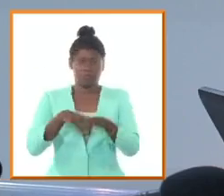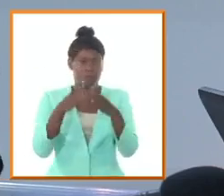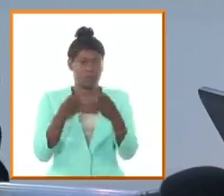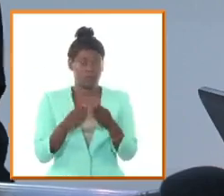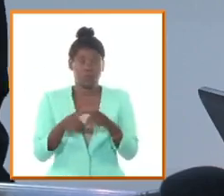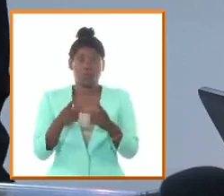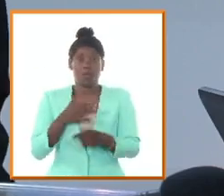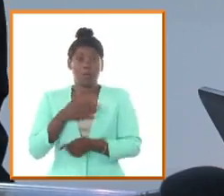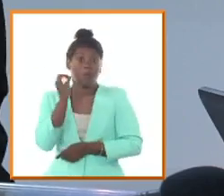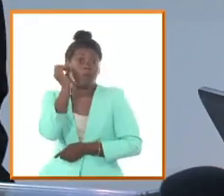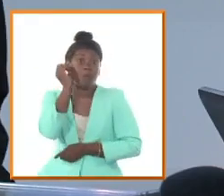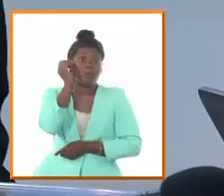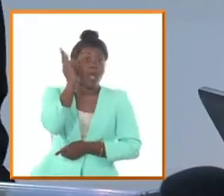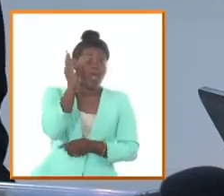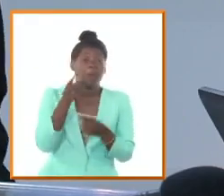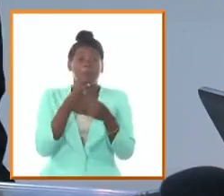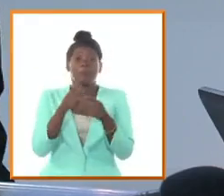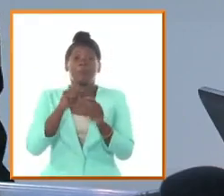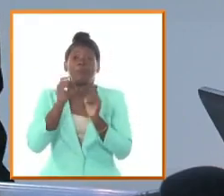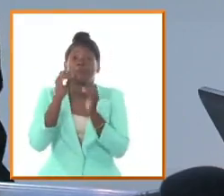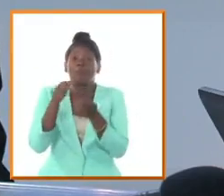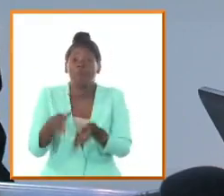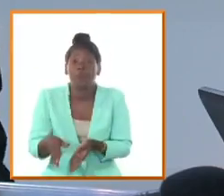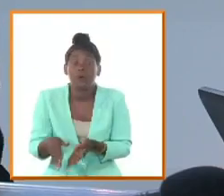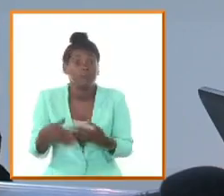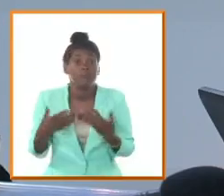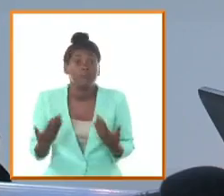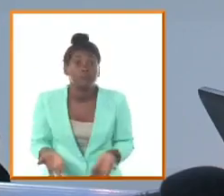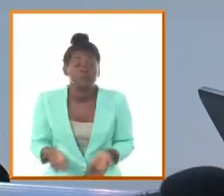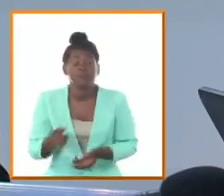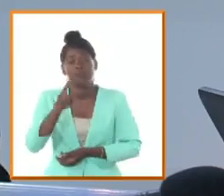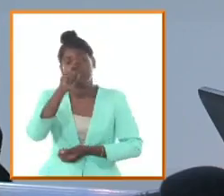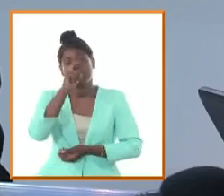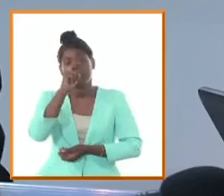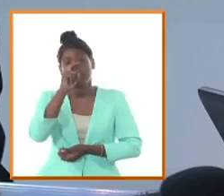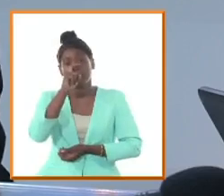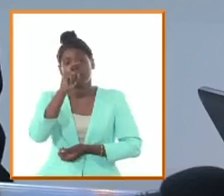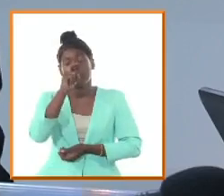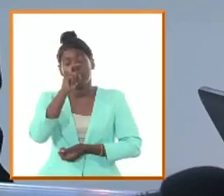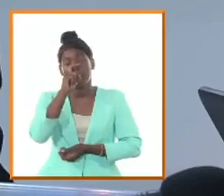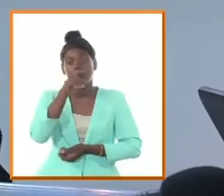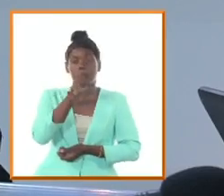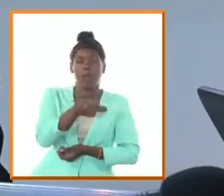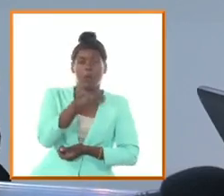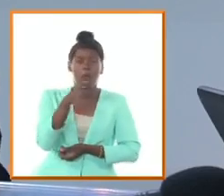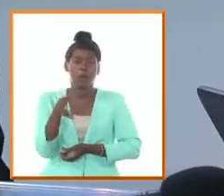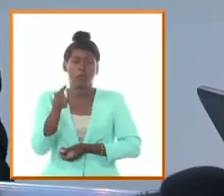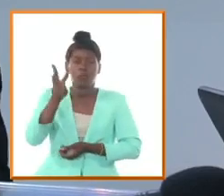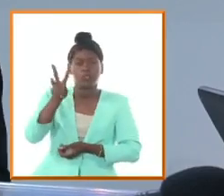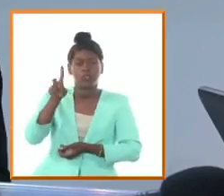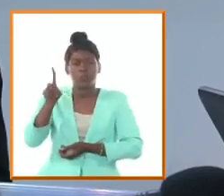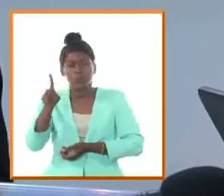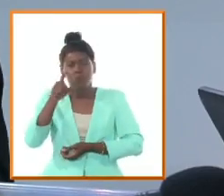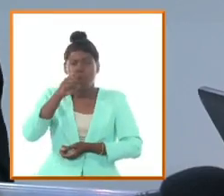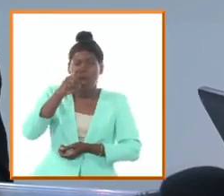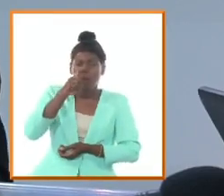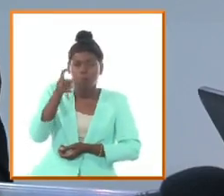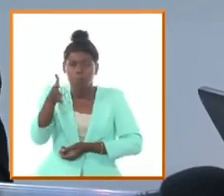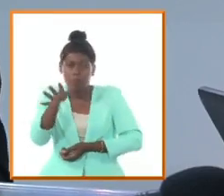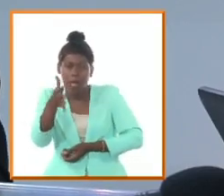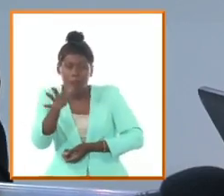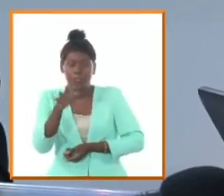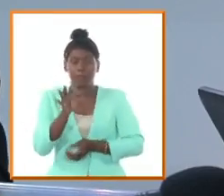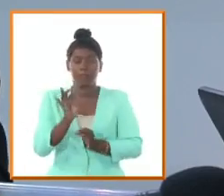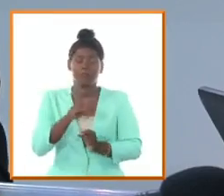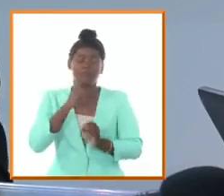constitución y muere apenas con 31 31 años entonces